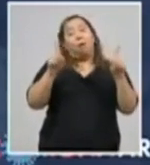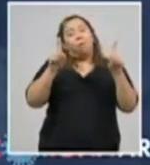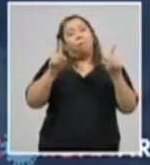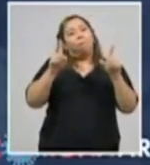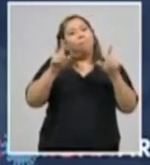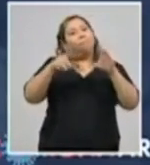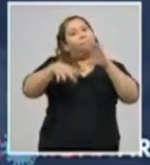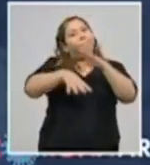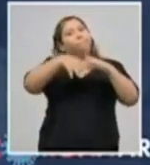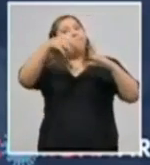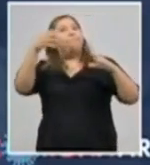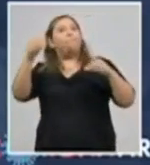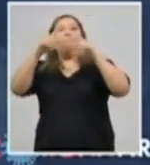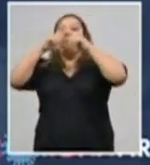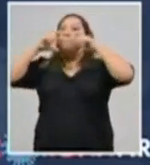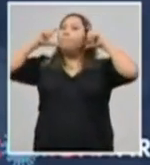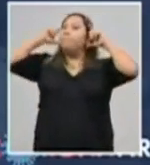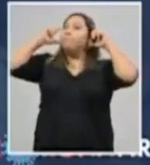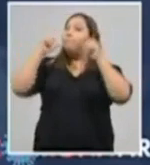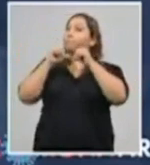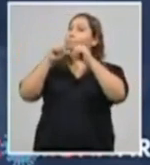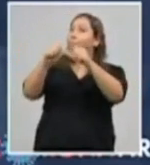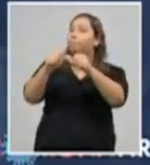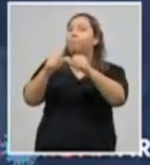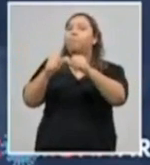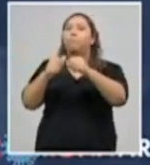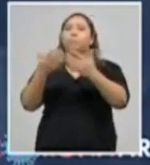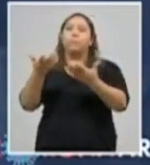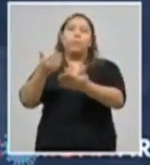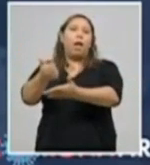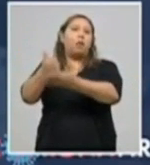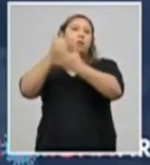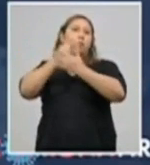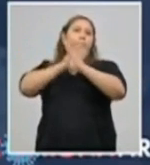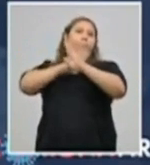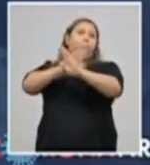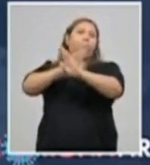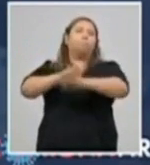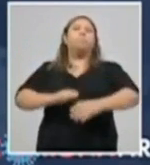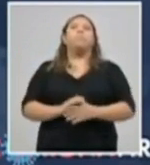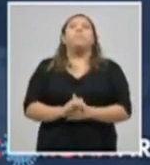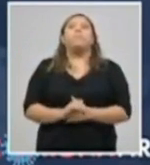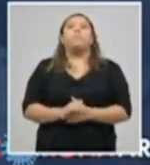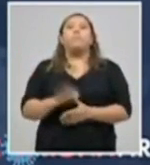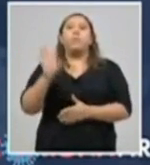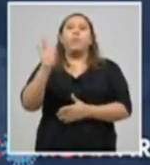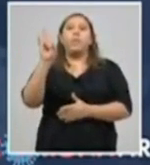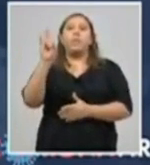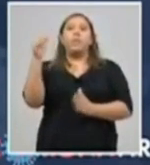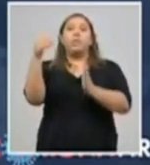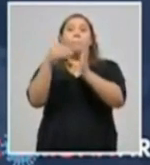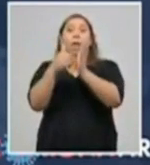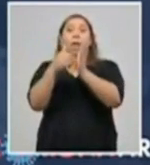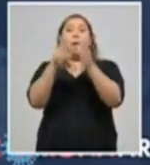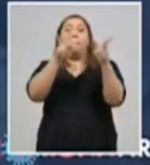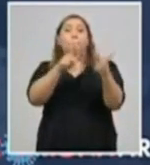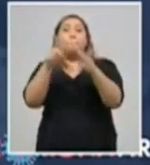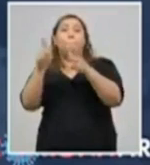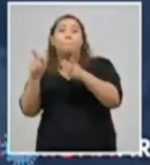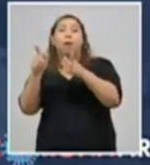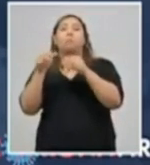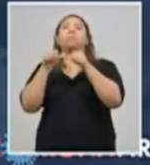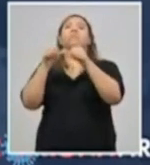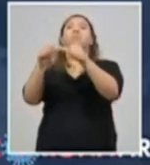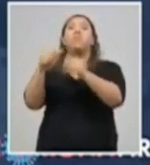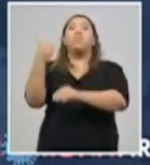de la mascarilla disminuye el riesgo de contagio. Vemos que más de 17.000 personas están activas, o sea, tienen el virus